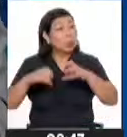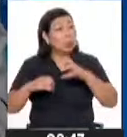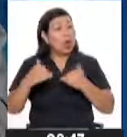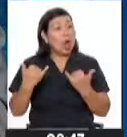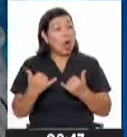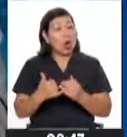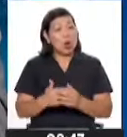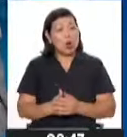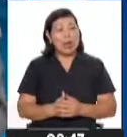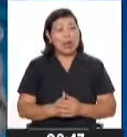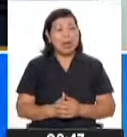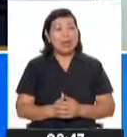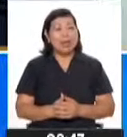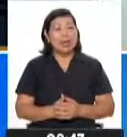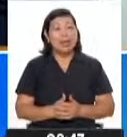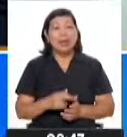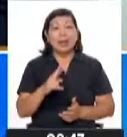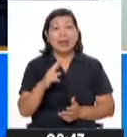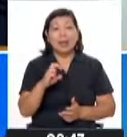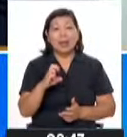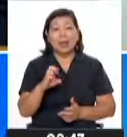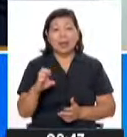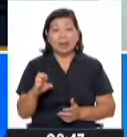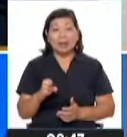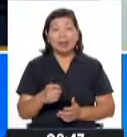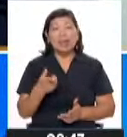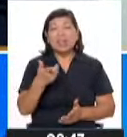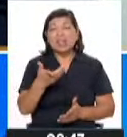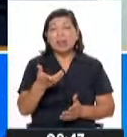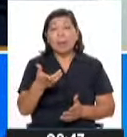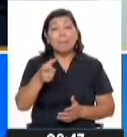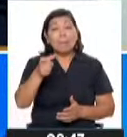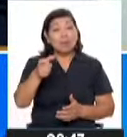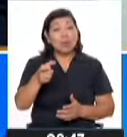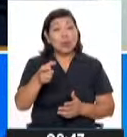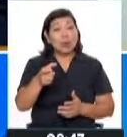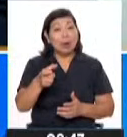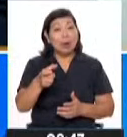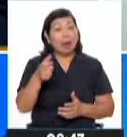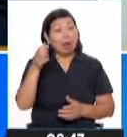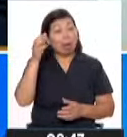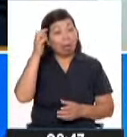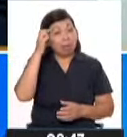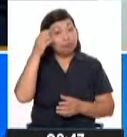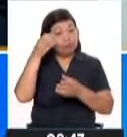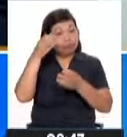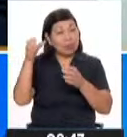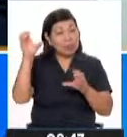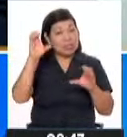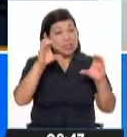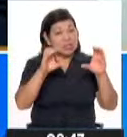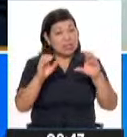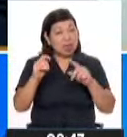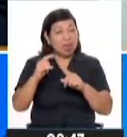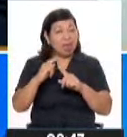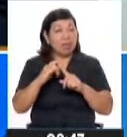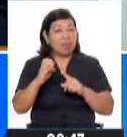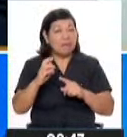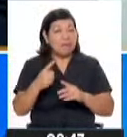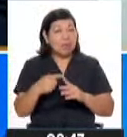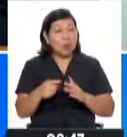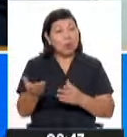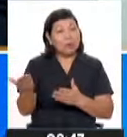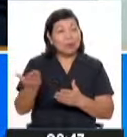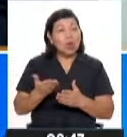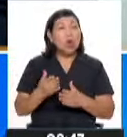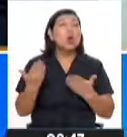Vamos a conversar esta hora con el señor René Esteban Arredondo, es científico del IGP, del Instituto Geofísico del Perú. Más temprano presentábamos una